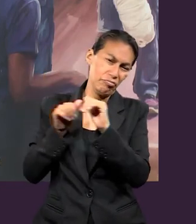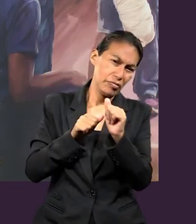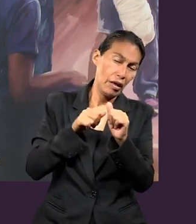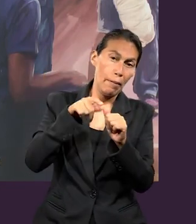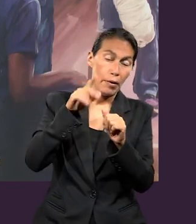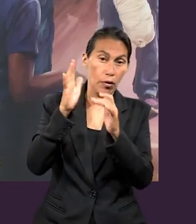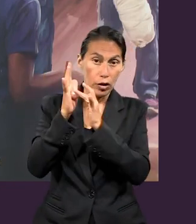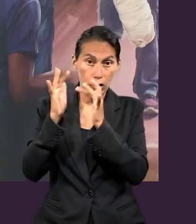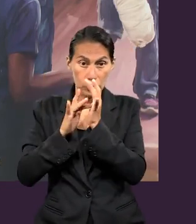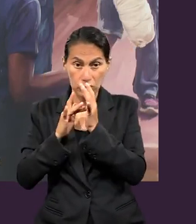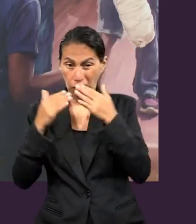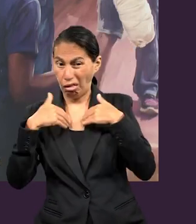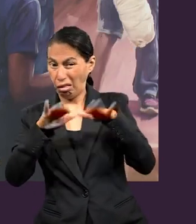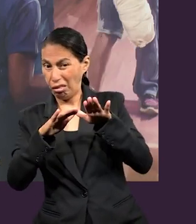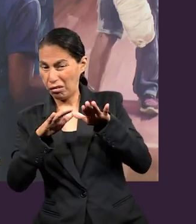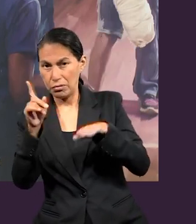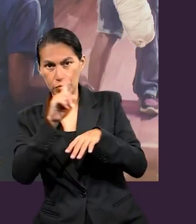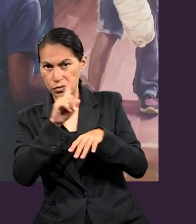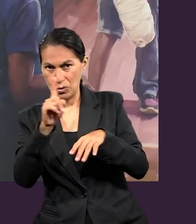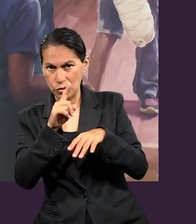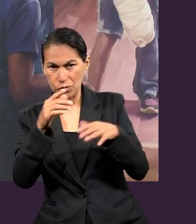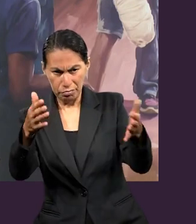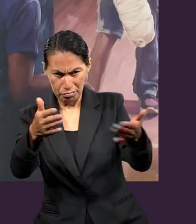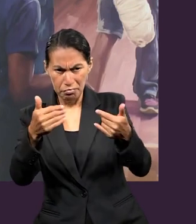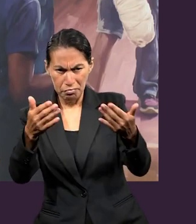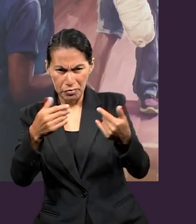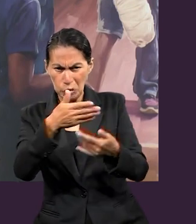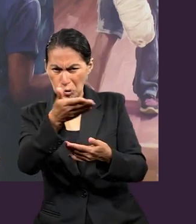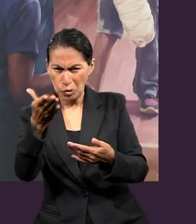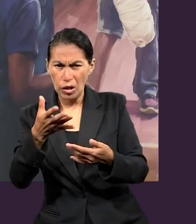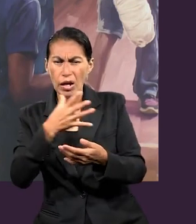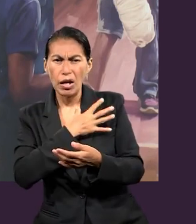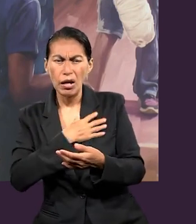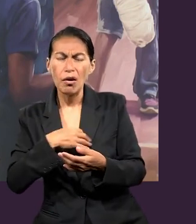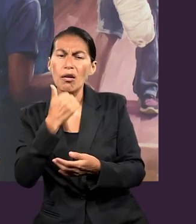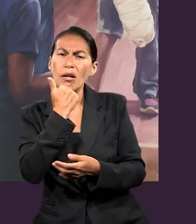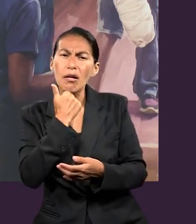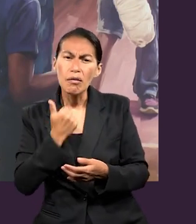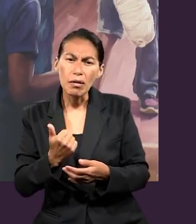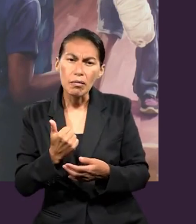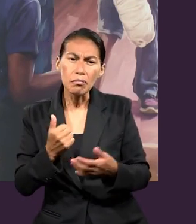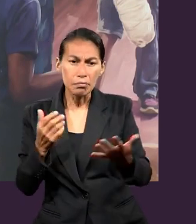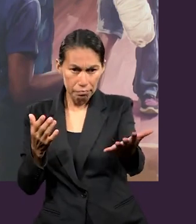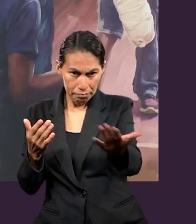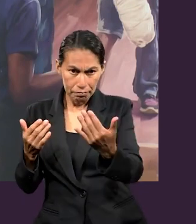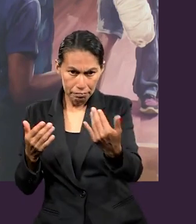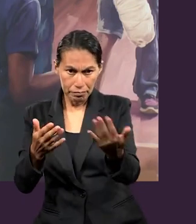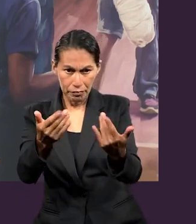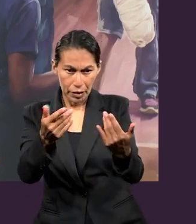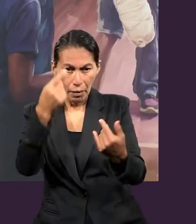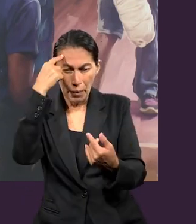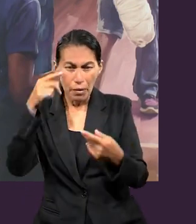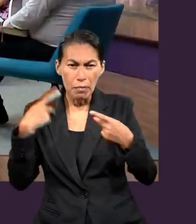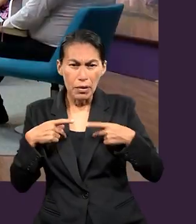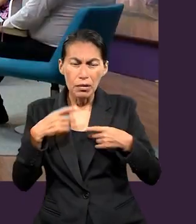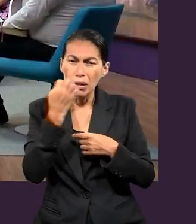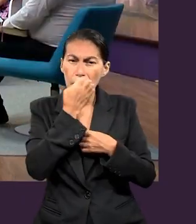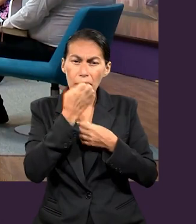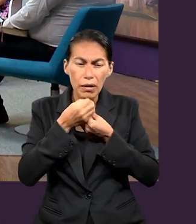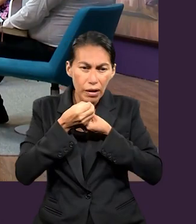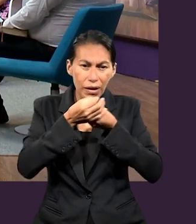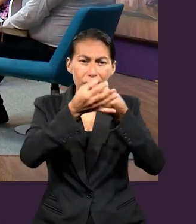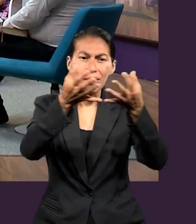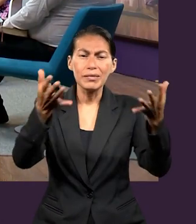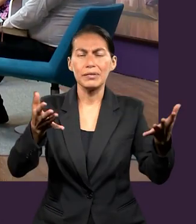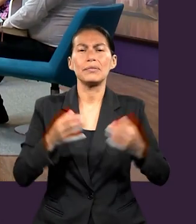parte en el ministerio, sino que como hijos de Abraham les dio también parte en la evangelización de las personas. Sí, tú has